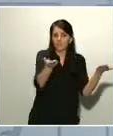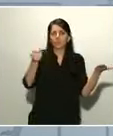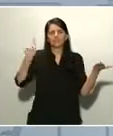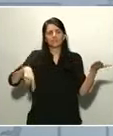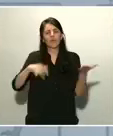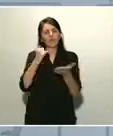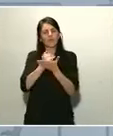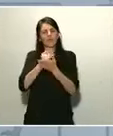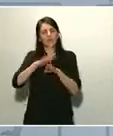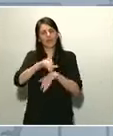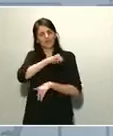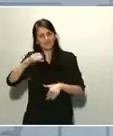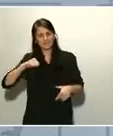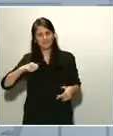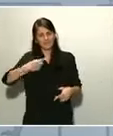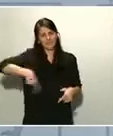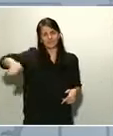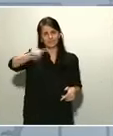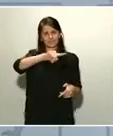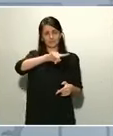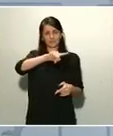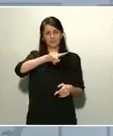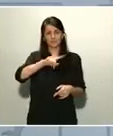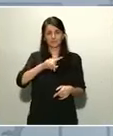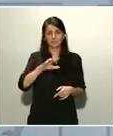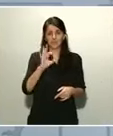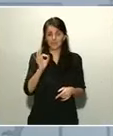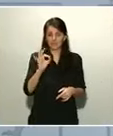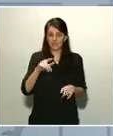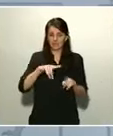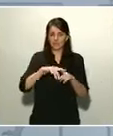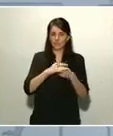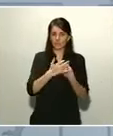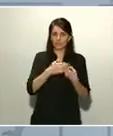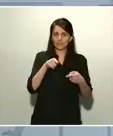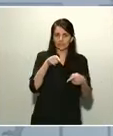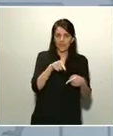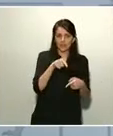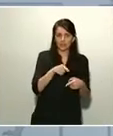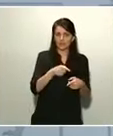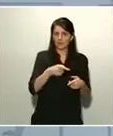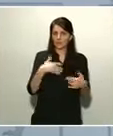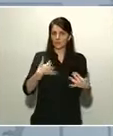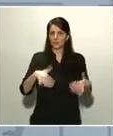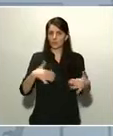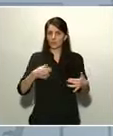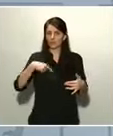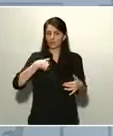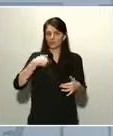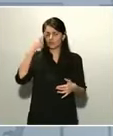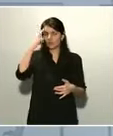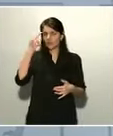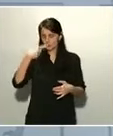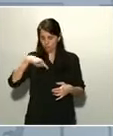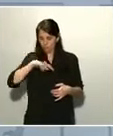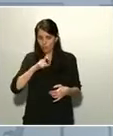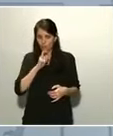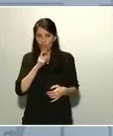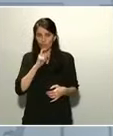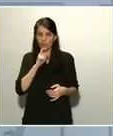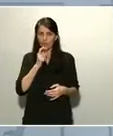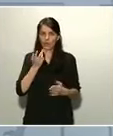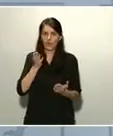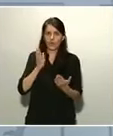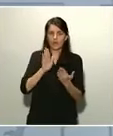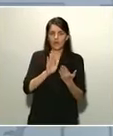Es precisamente en la adversidad cuando mostramos de verdad de qué materia estamos hechos. Cuando todo esto pase,